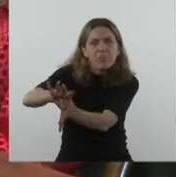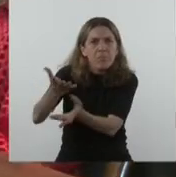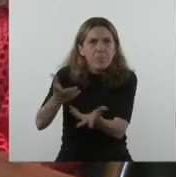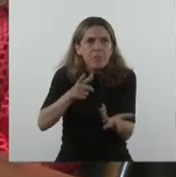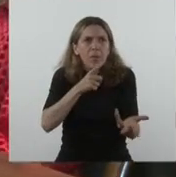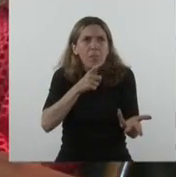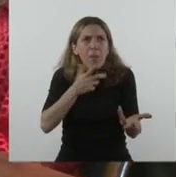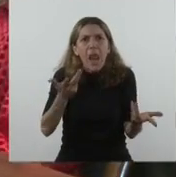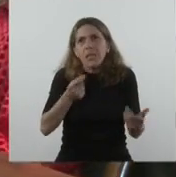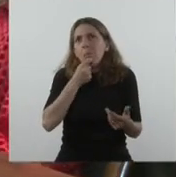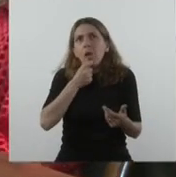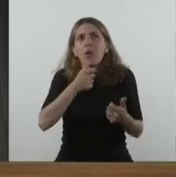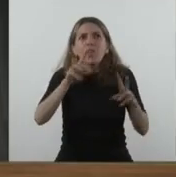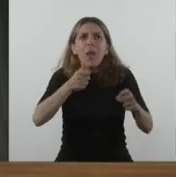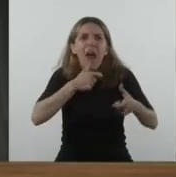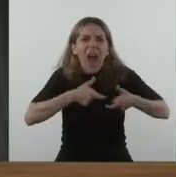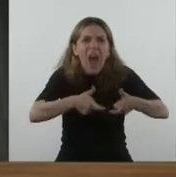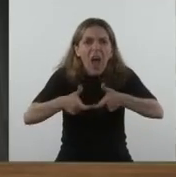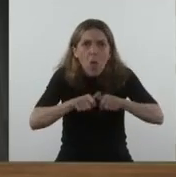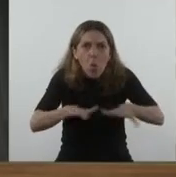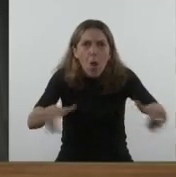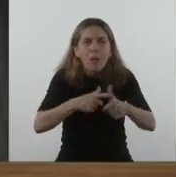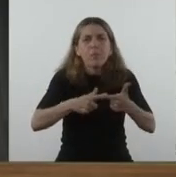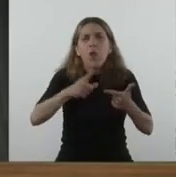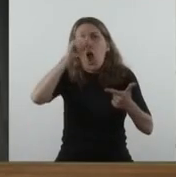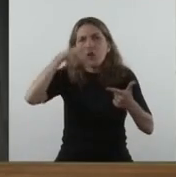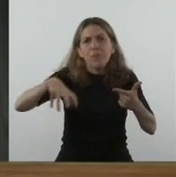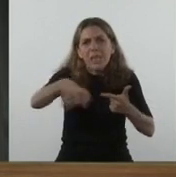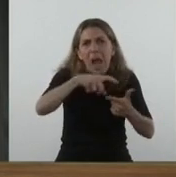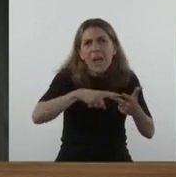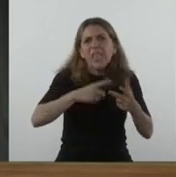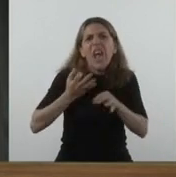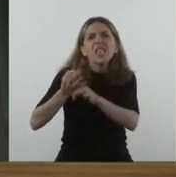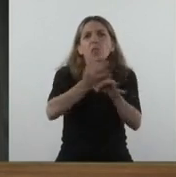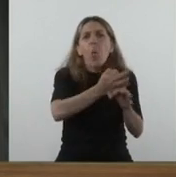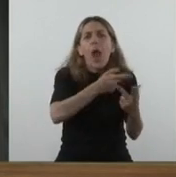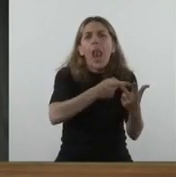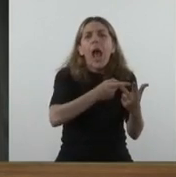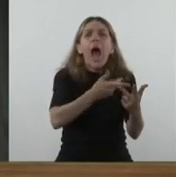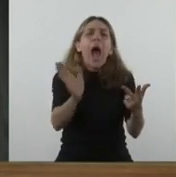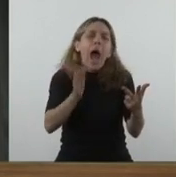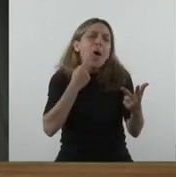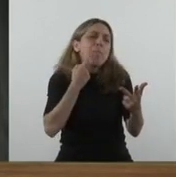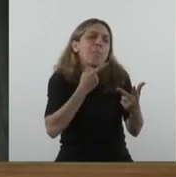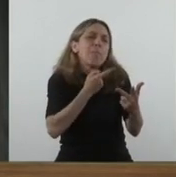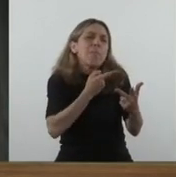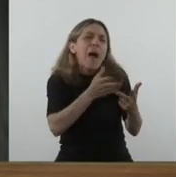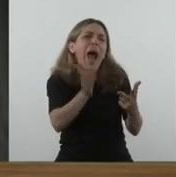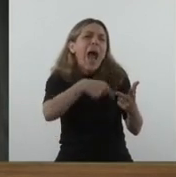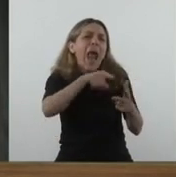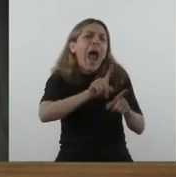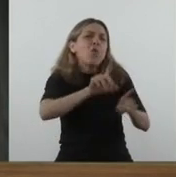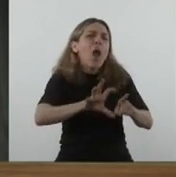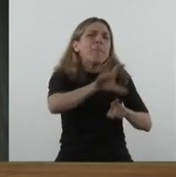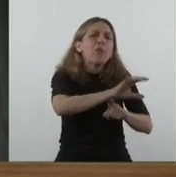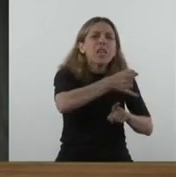que al agua, a la salud, a la educación, tienen derecho a una parte de la Argentina y el resto tiene que ver con cómo se las arregla. Y eso no